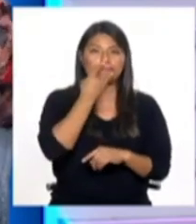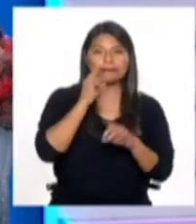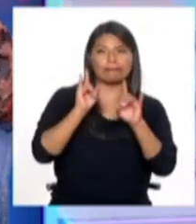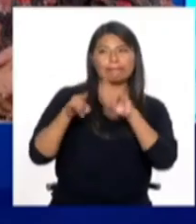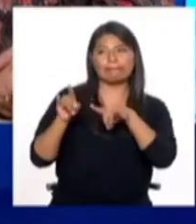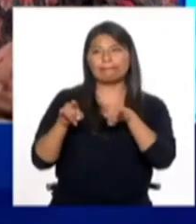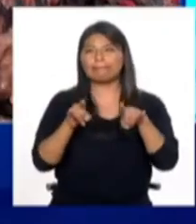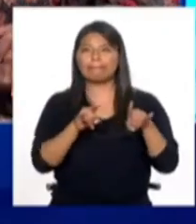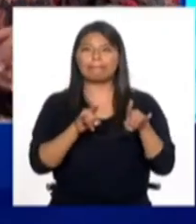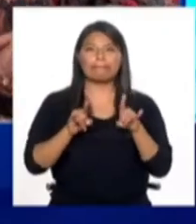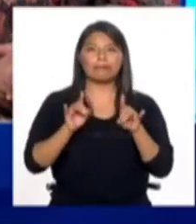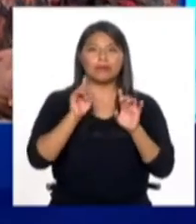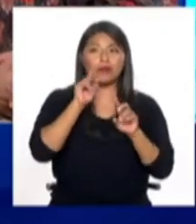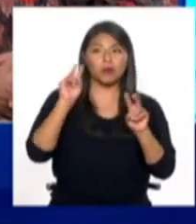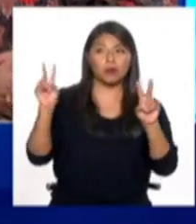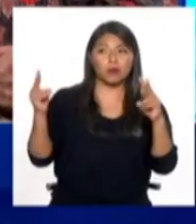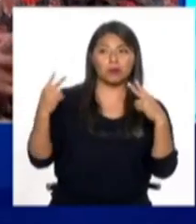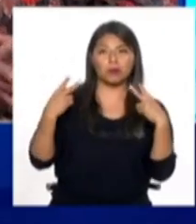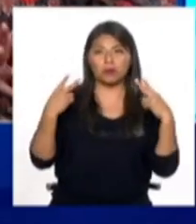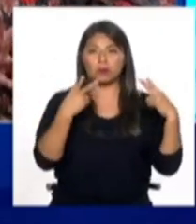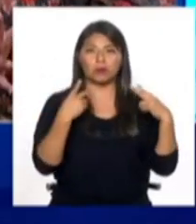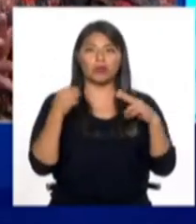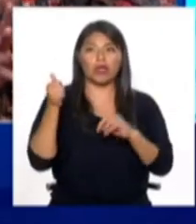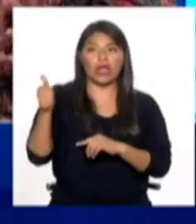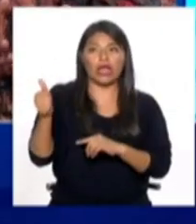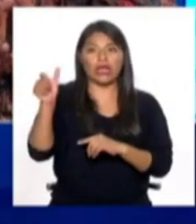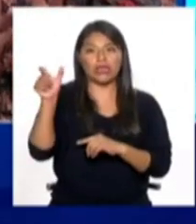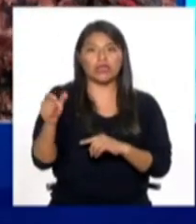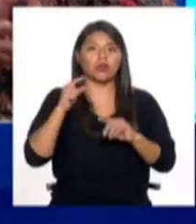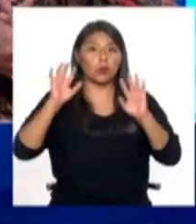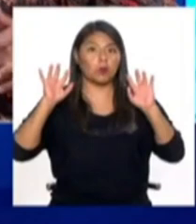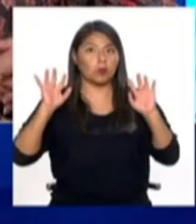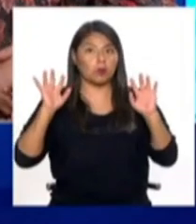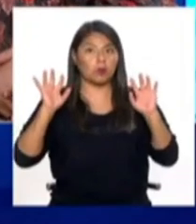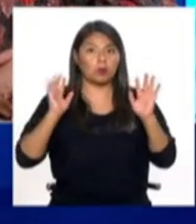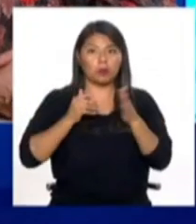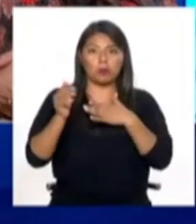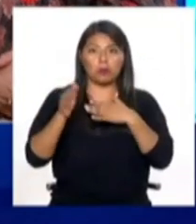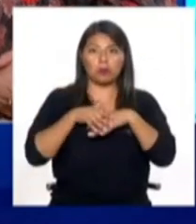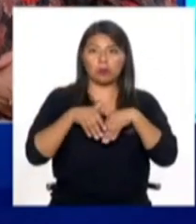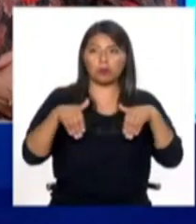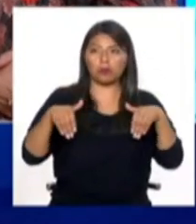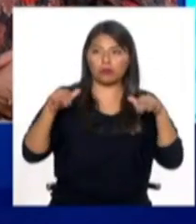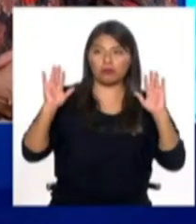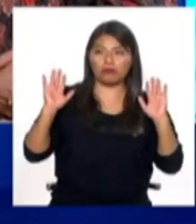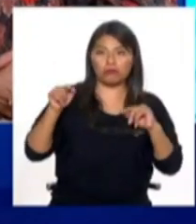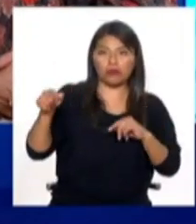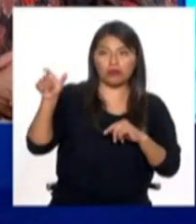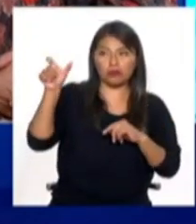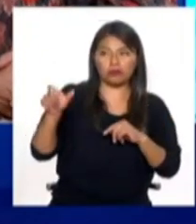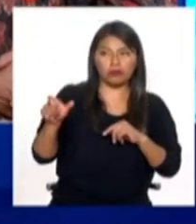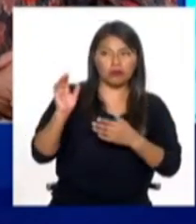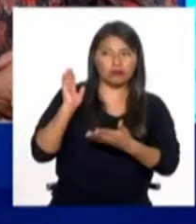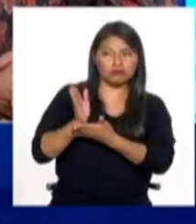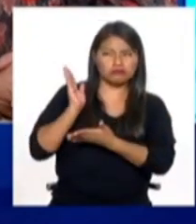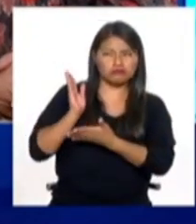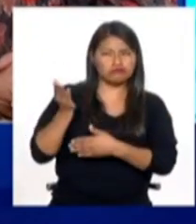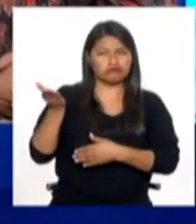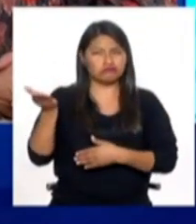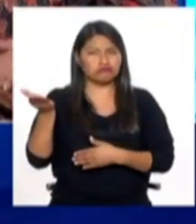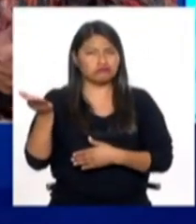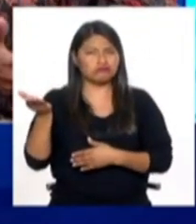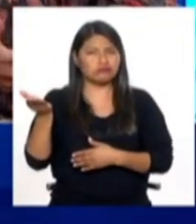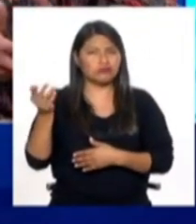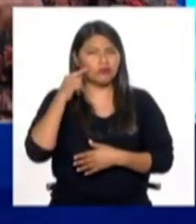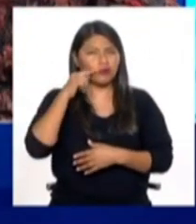dicho que todo depende del cristal con que se miren las cosas. Parece que él cree que no ha pasado nada, que no sea censurable. Pero detrás